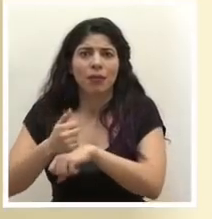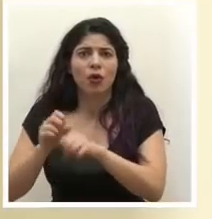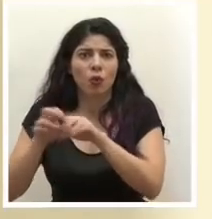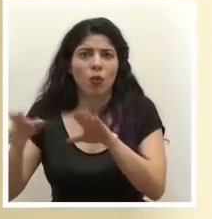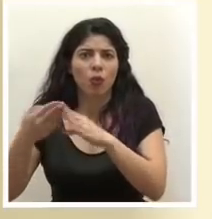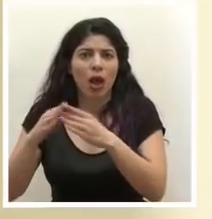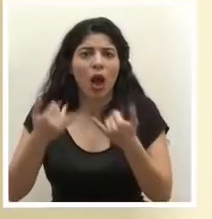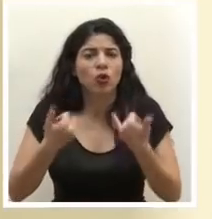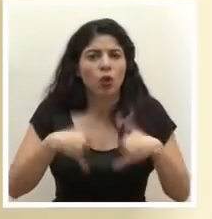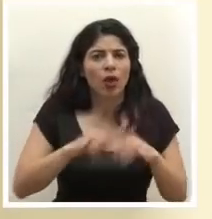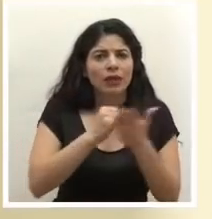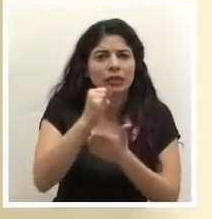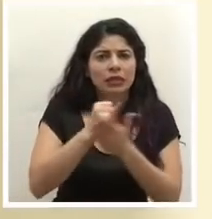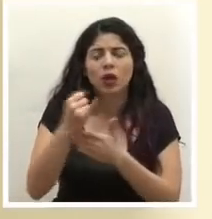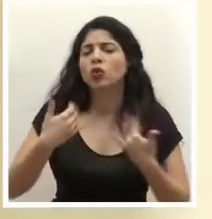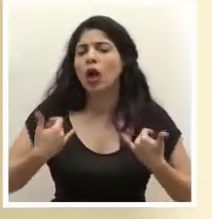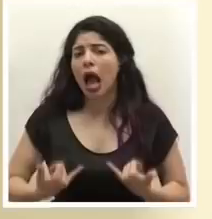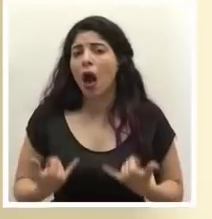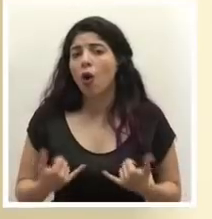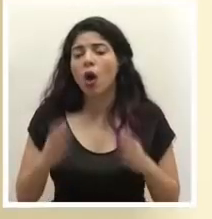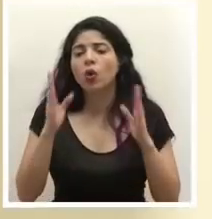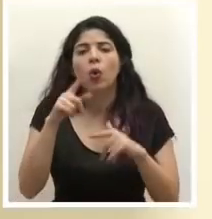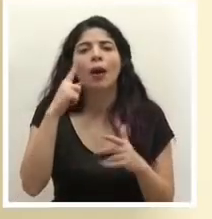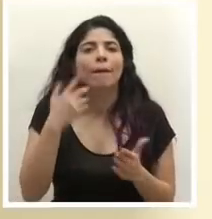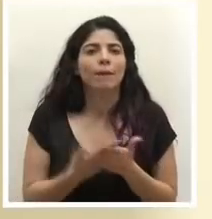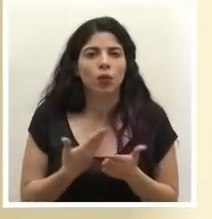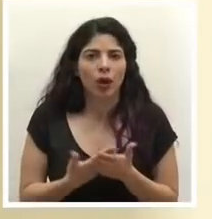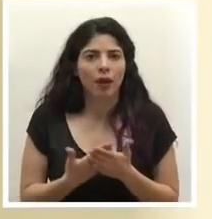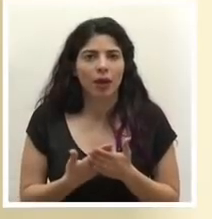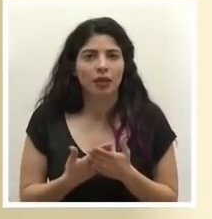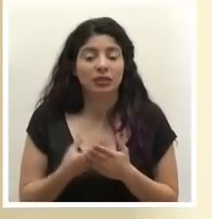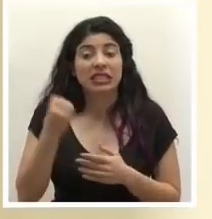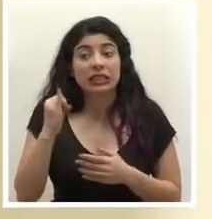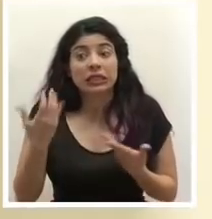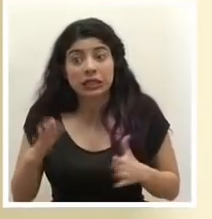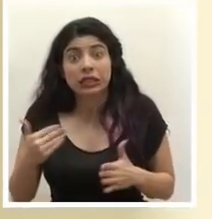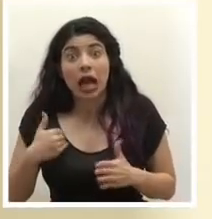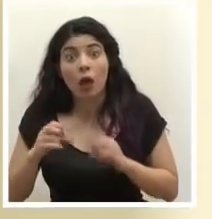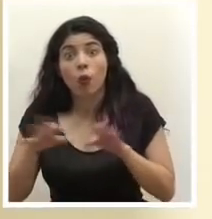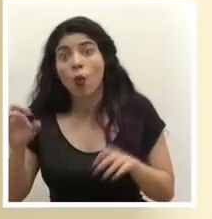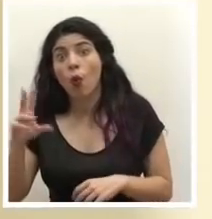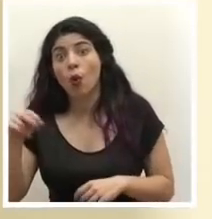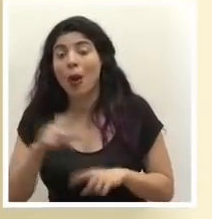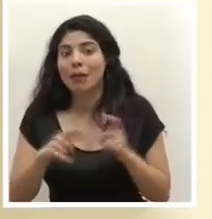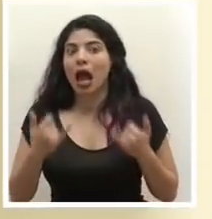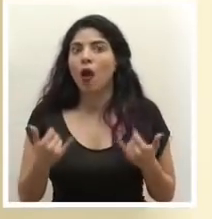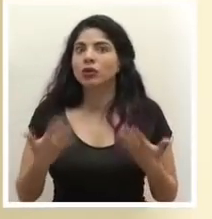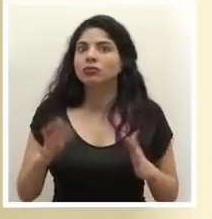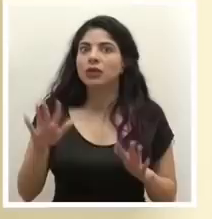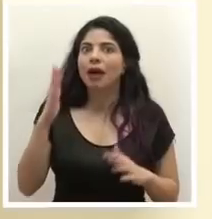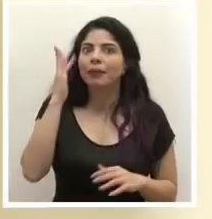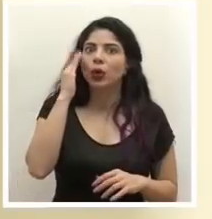todavía no tenemos la evidencia absoluta de que tenemos transmisión sin embargo ya nos preocupa